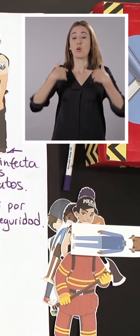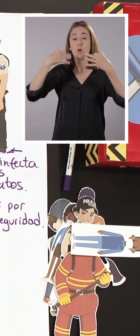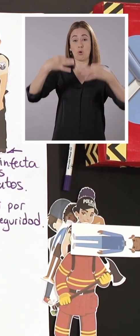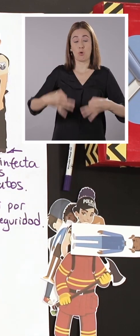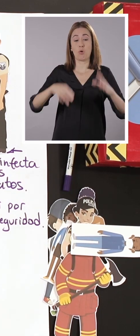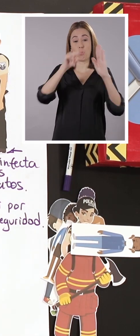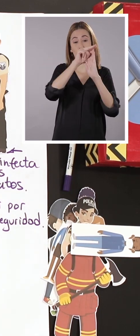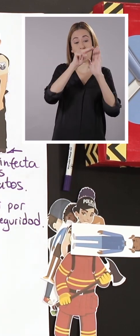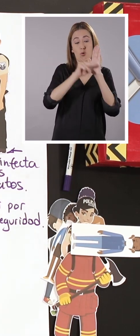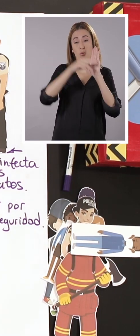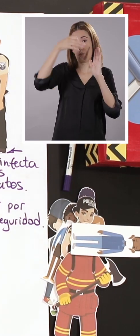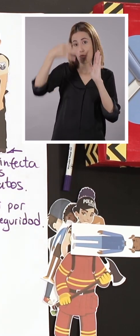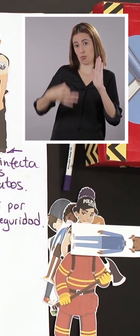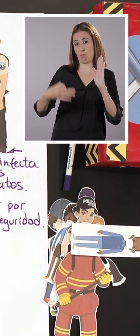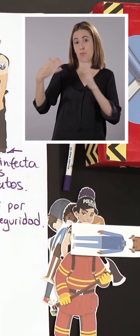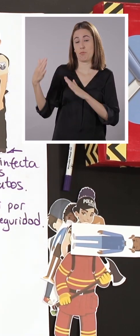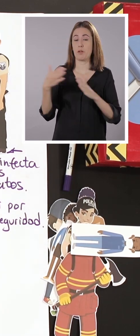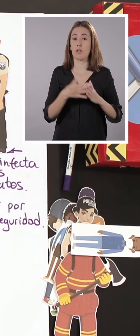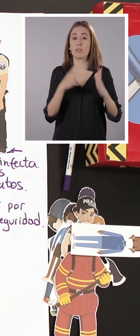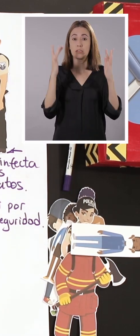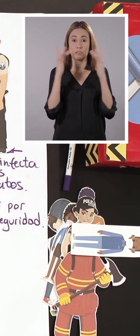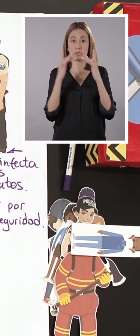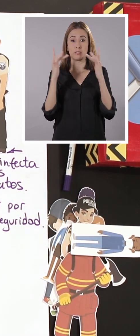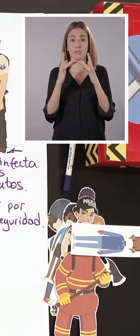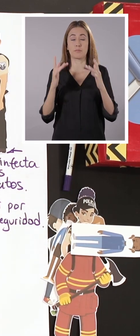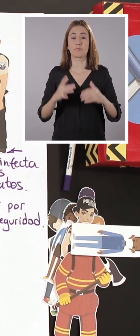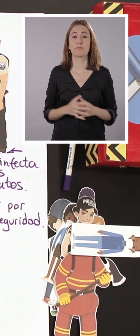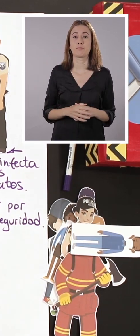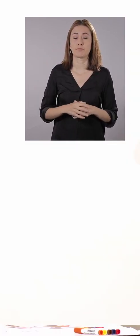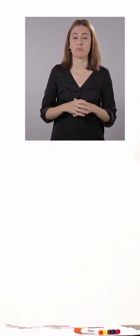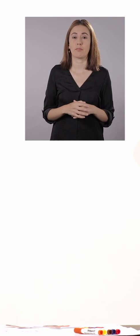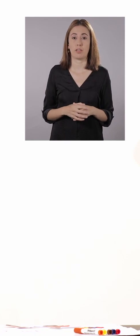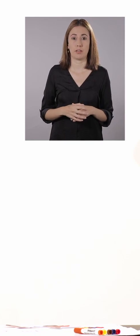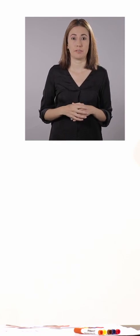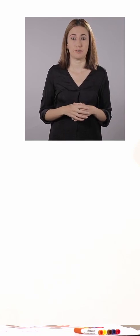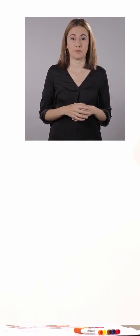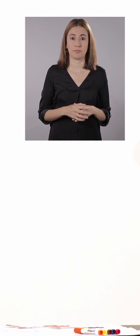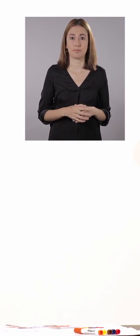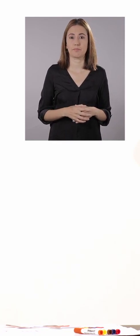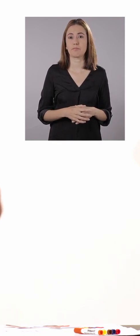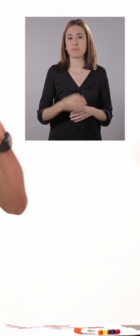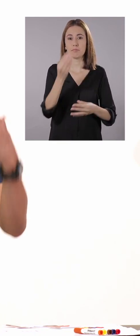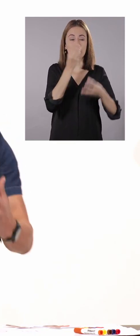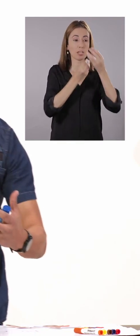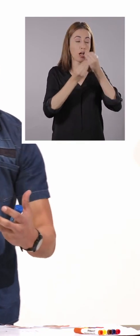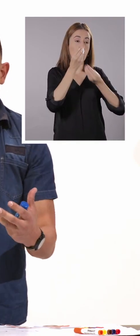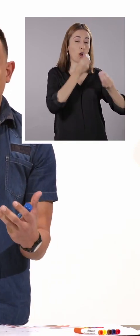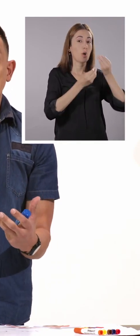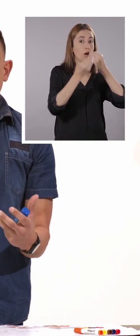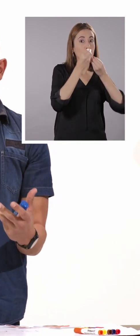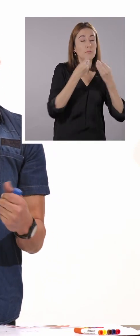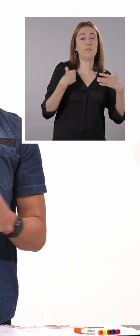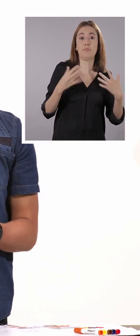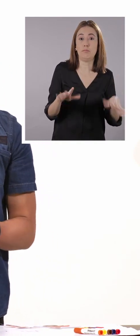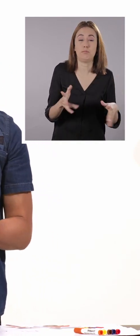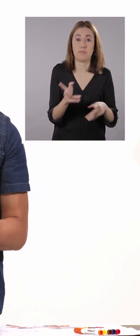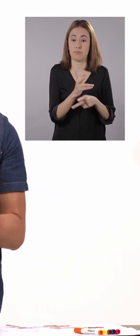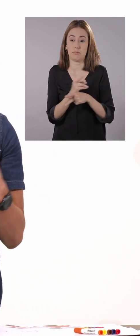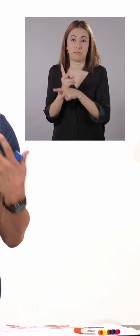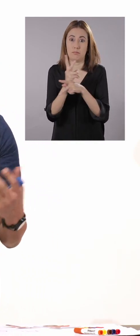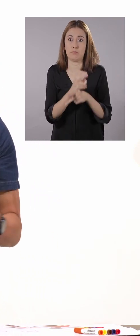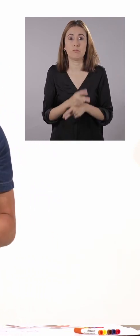Porque eso es algo que nosotros tenemos contacto directo. Ok. Entonces, si la comida no está bien cuidada,